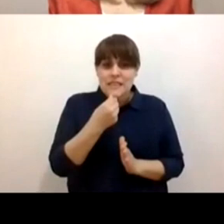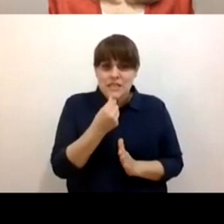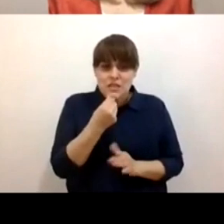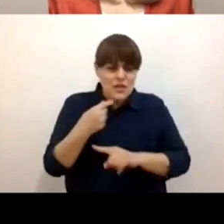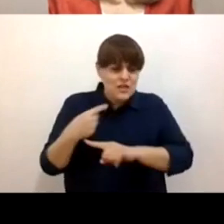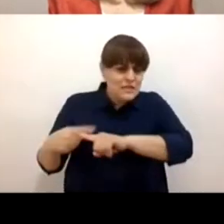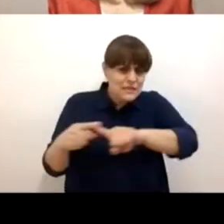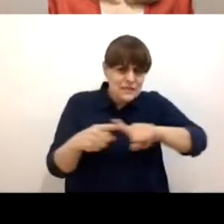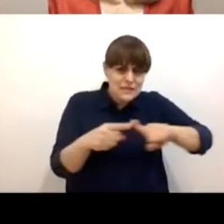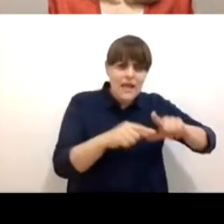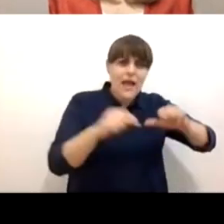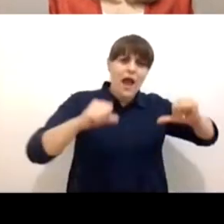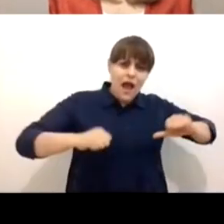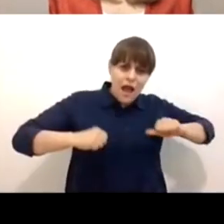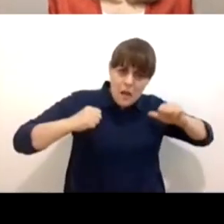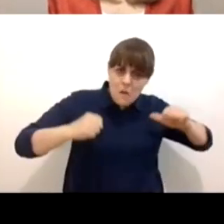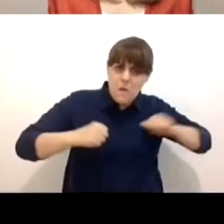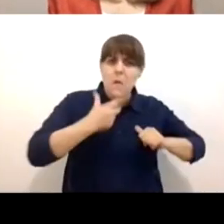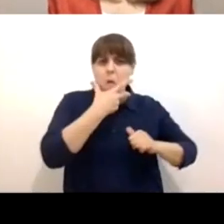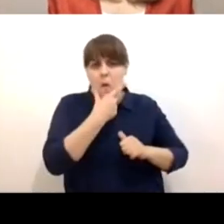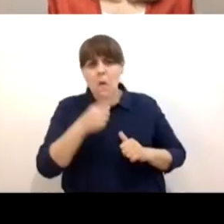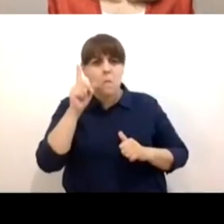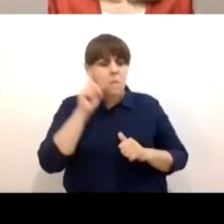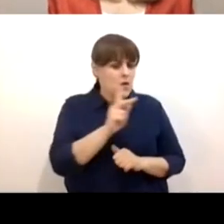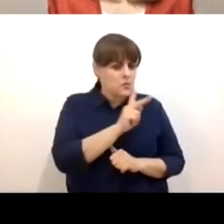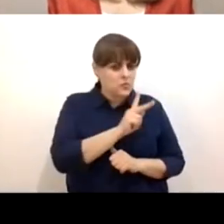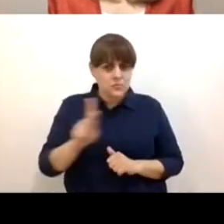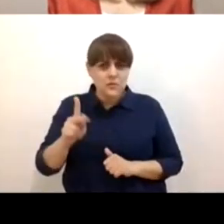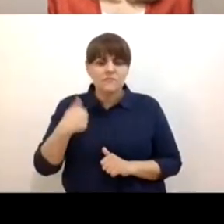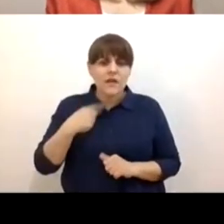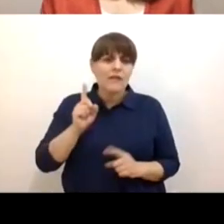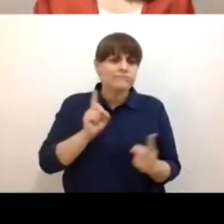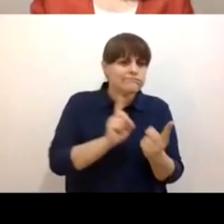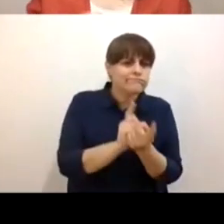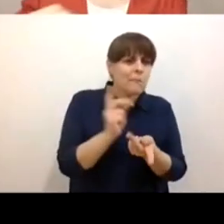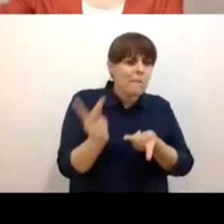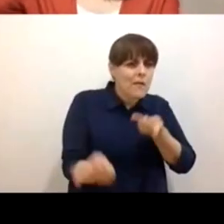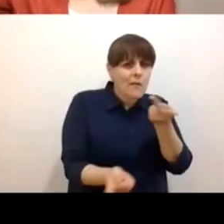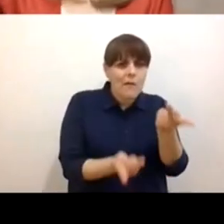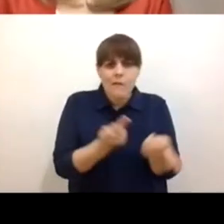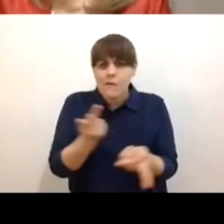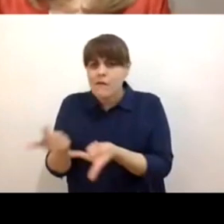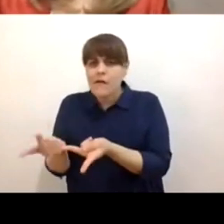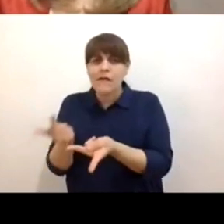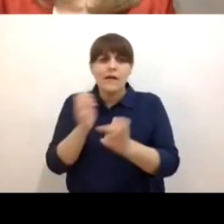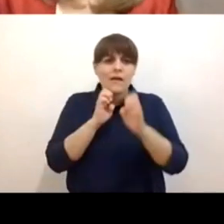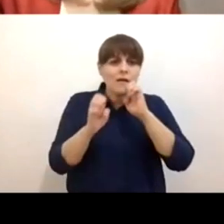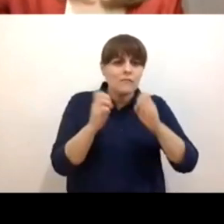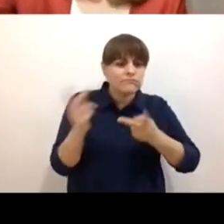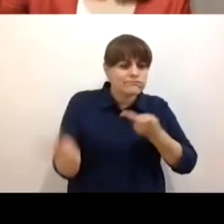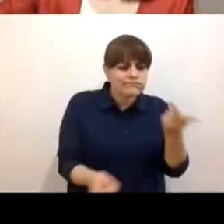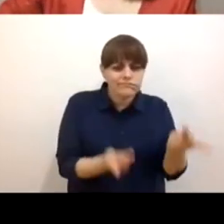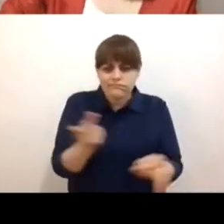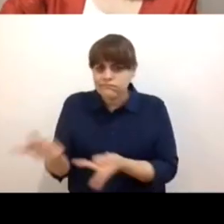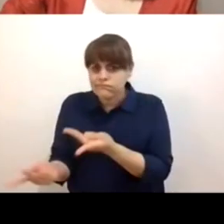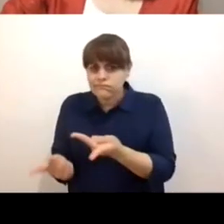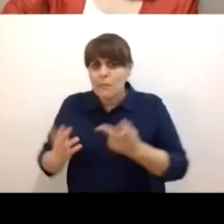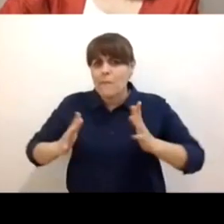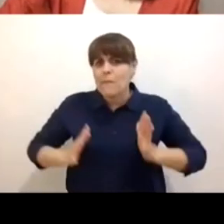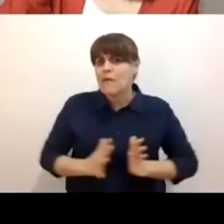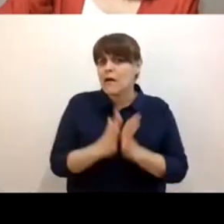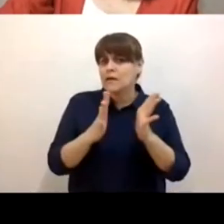adolescentes que hemos estado consultando a través de una encuesta donde participaron